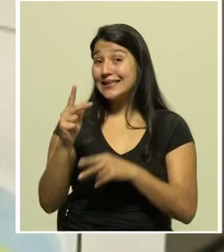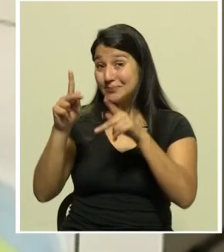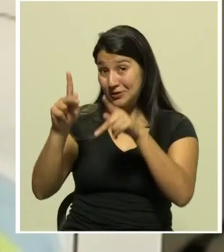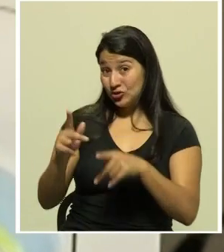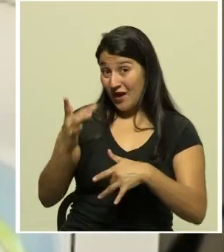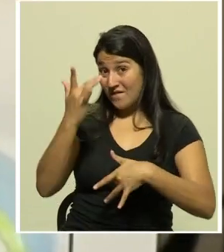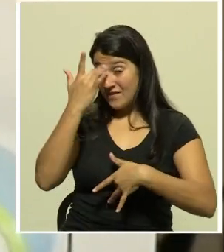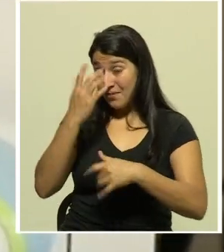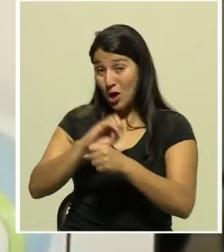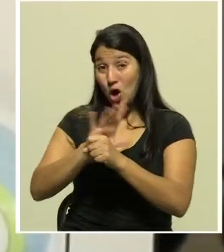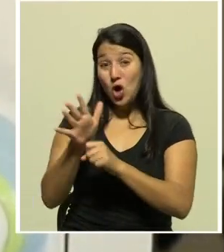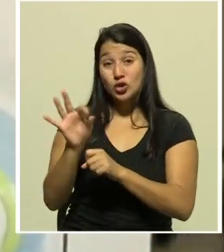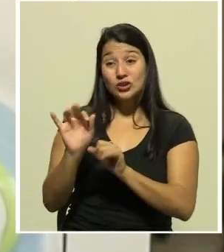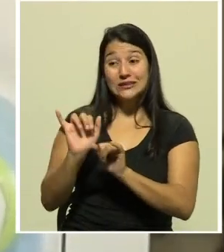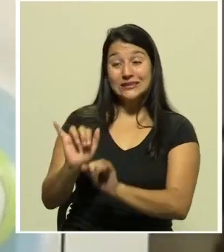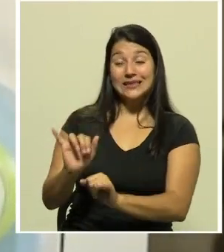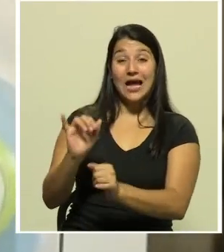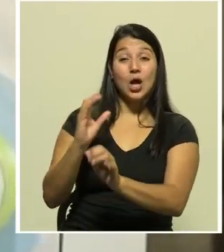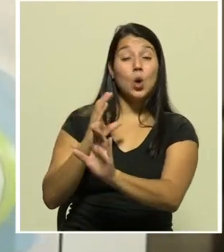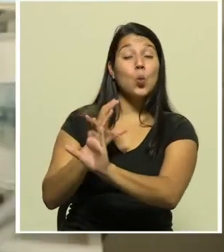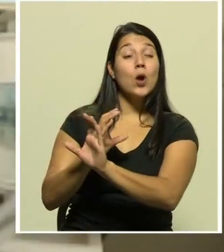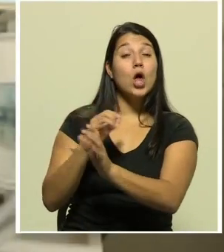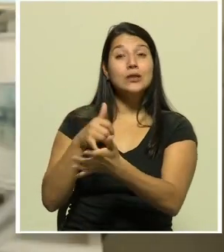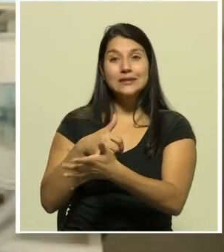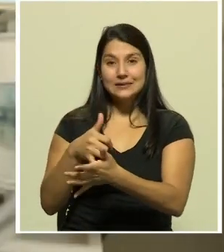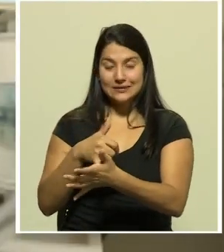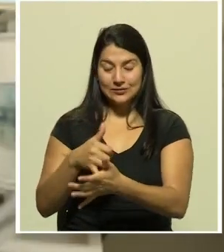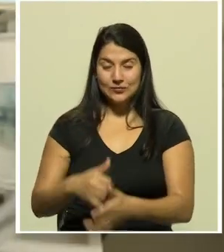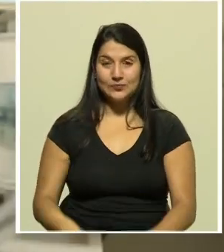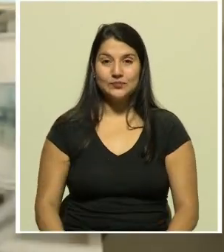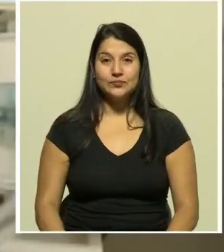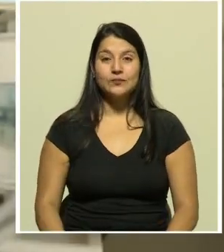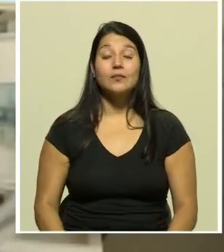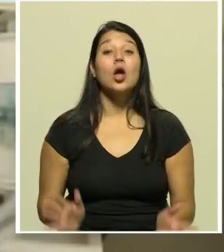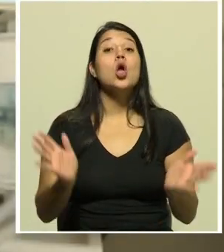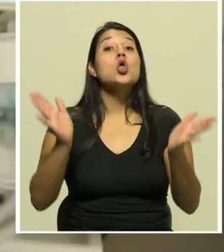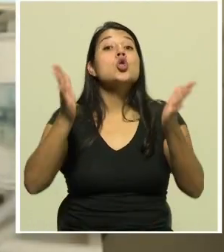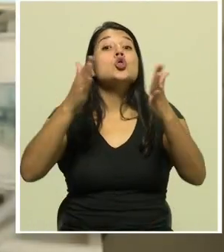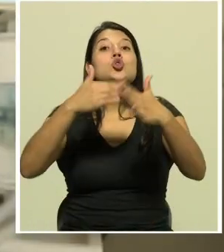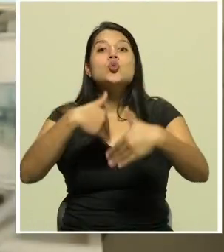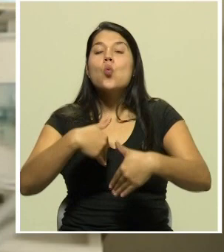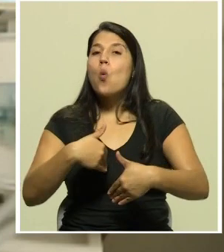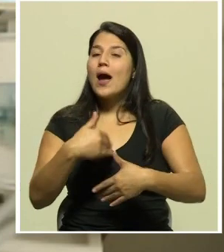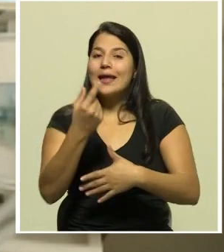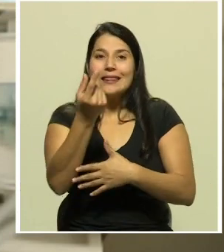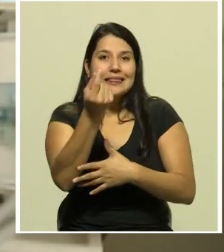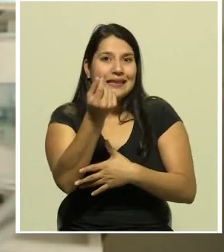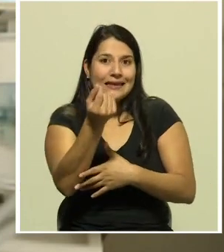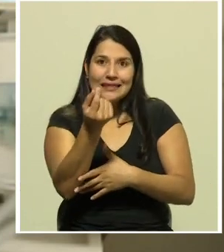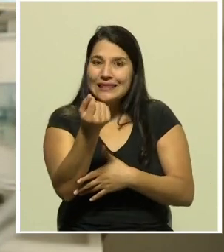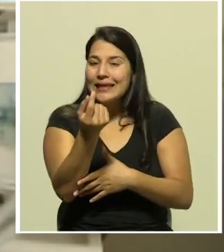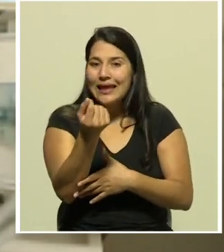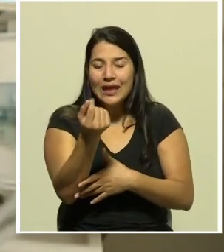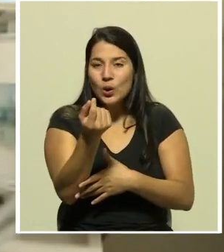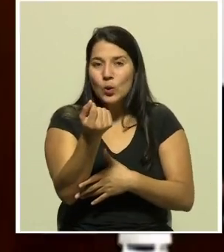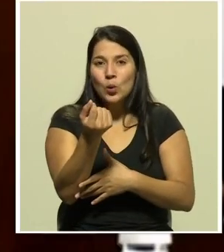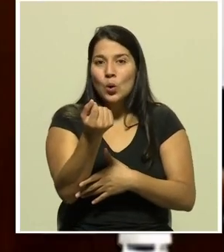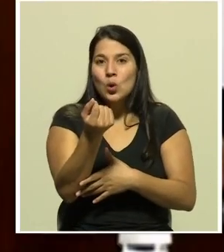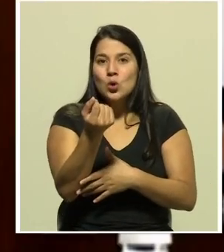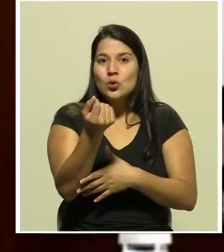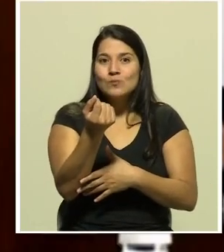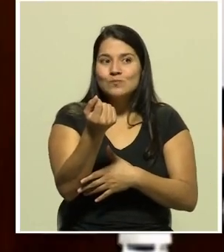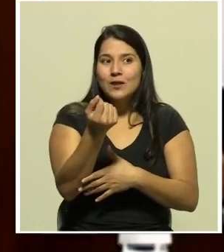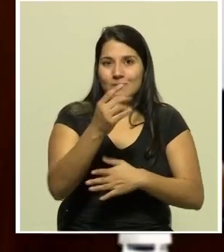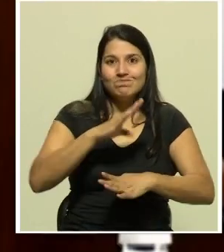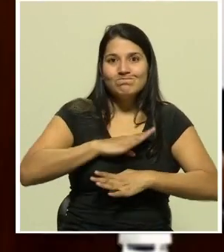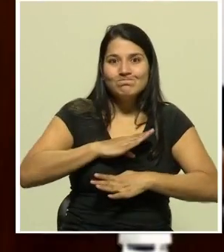coronavirus están en cuidados intensivos no hay recursos suficientes para atender una